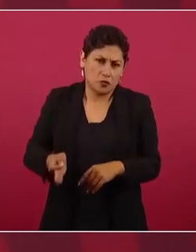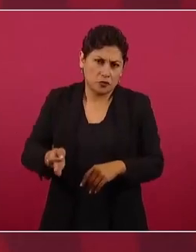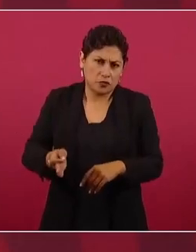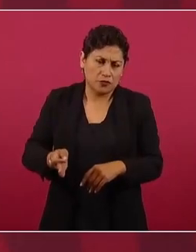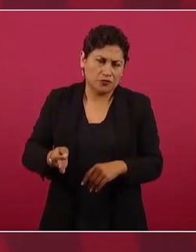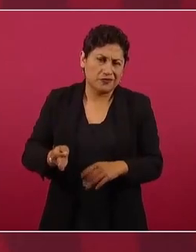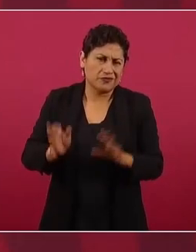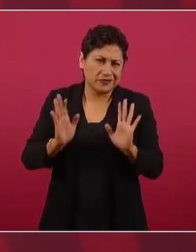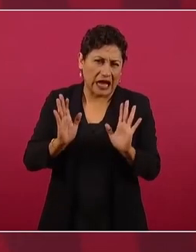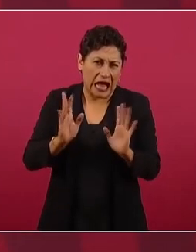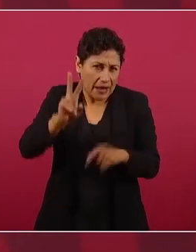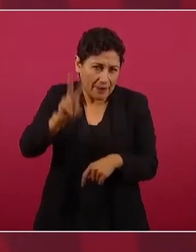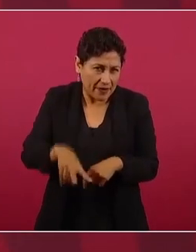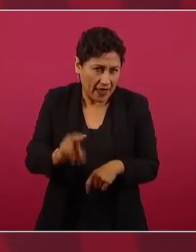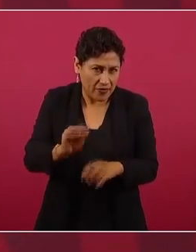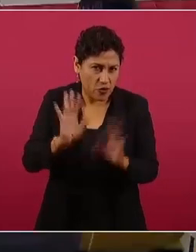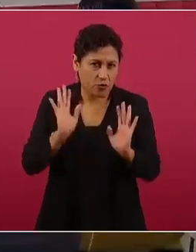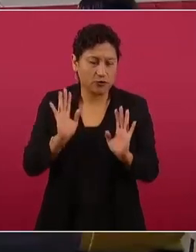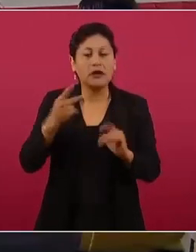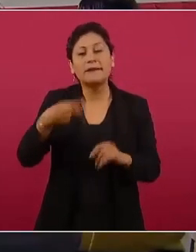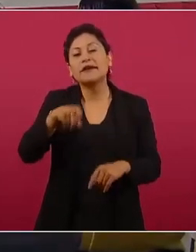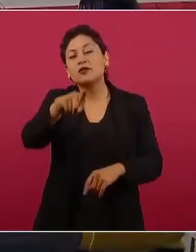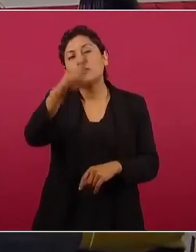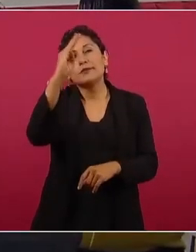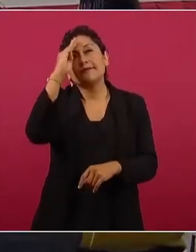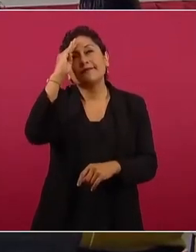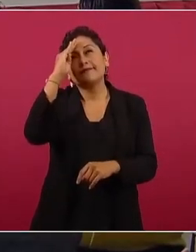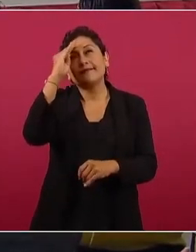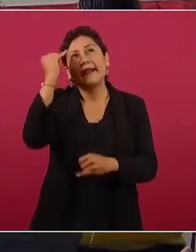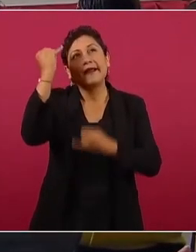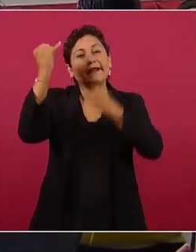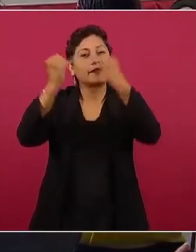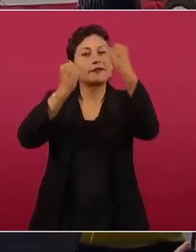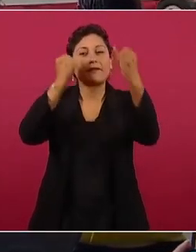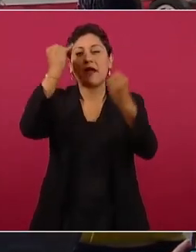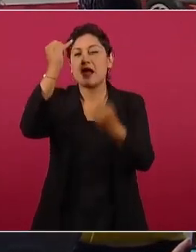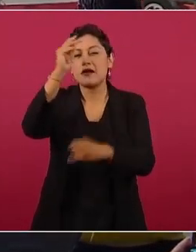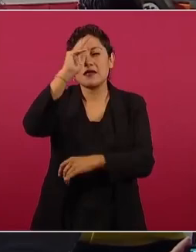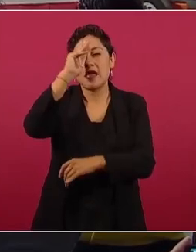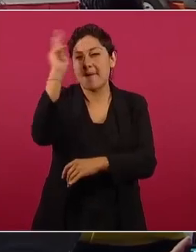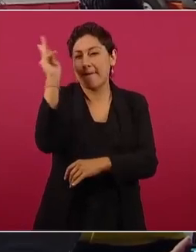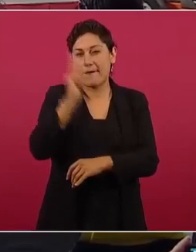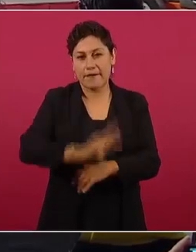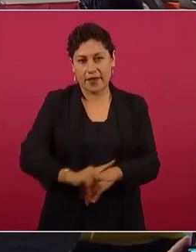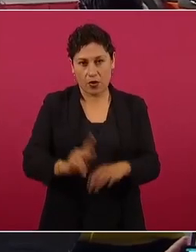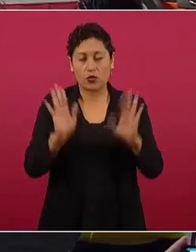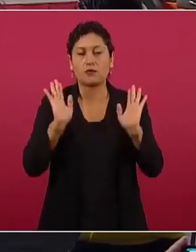lo peor, de que quedaran los mismos,